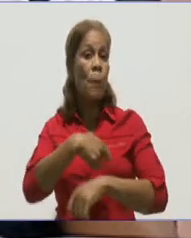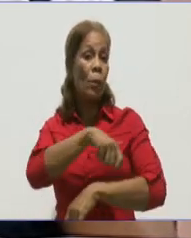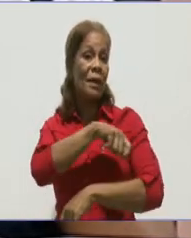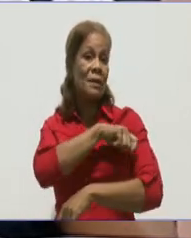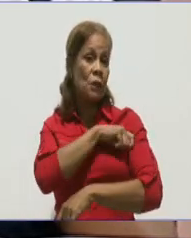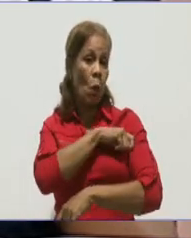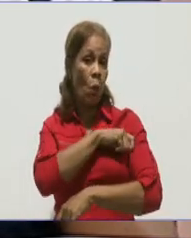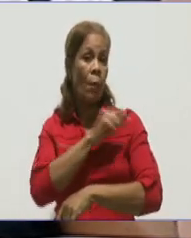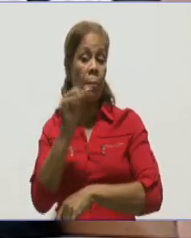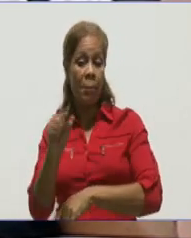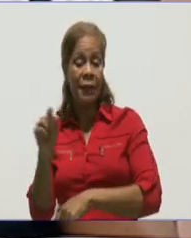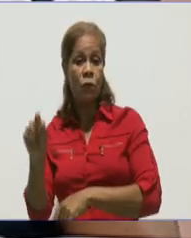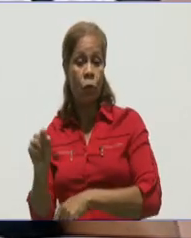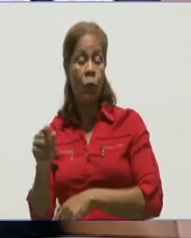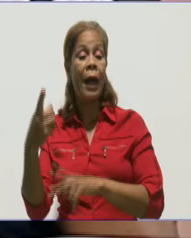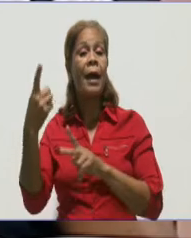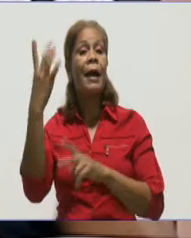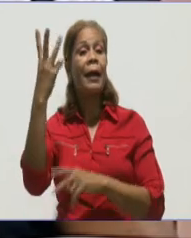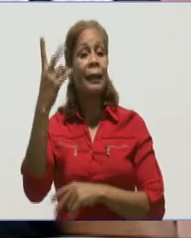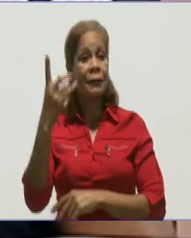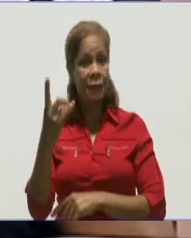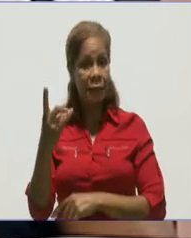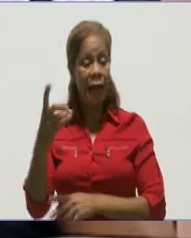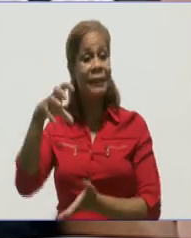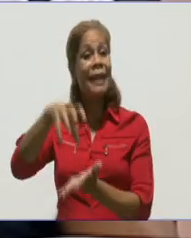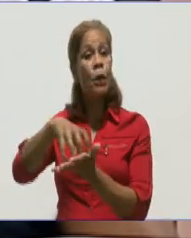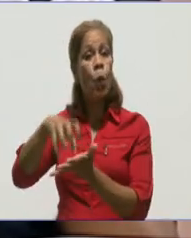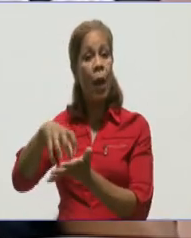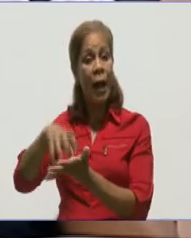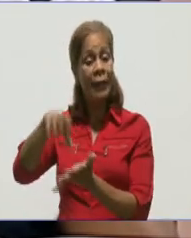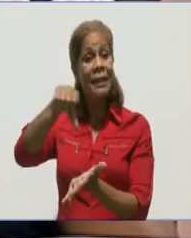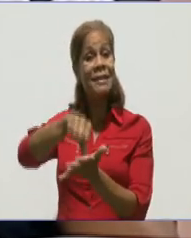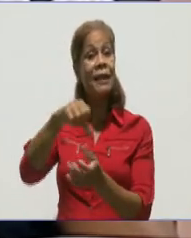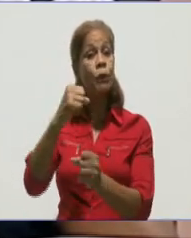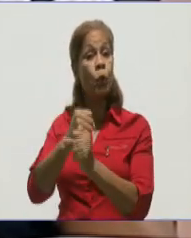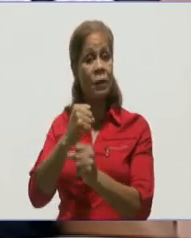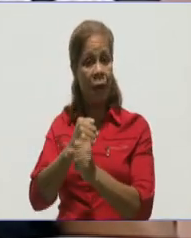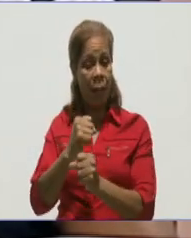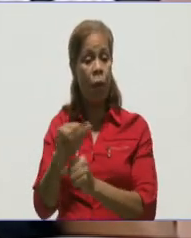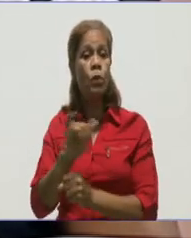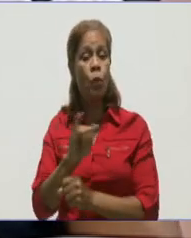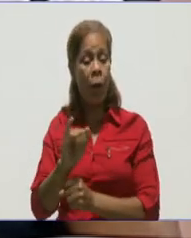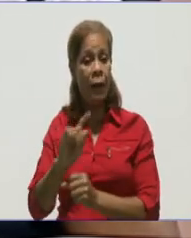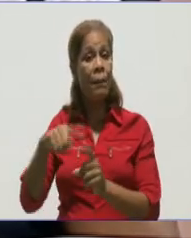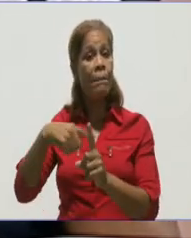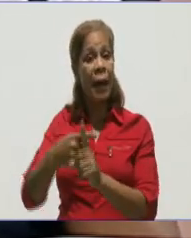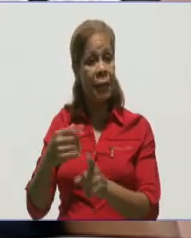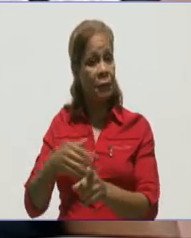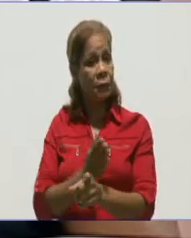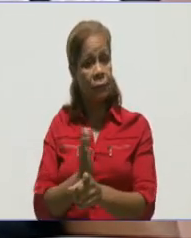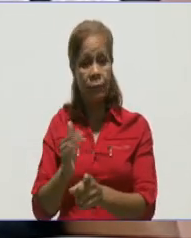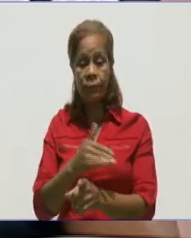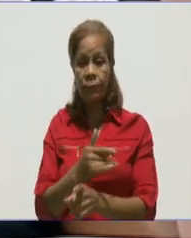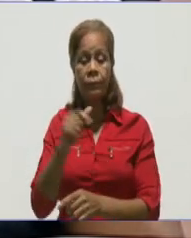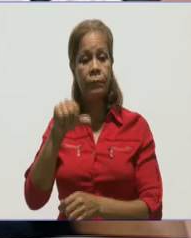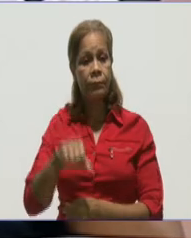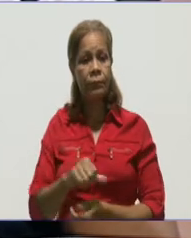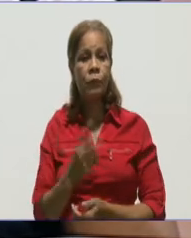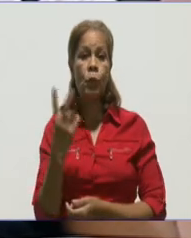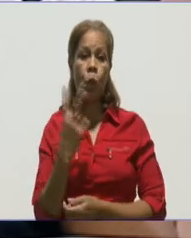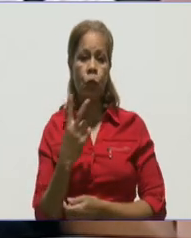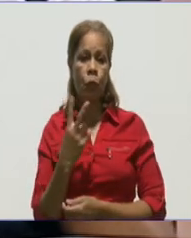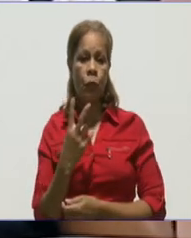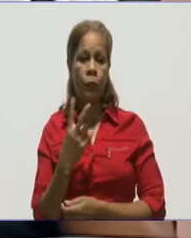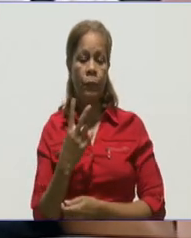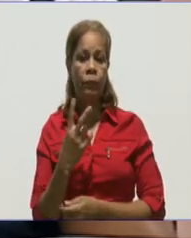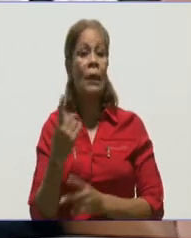establecimiento, son los municipios donde más cantidad de indisciplina se cometen y más cantidad de multas se han aplicado. Le